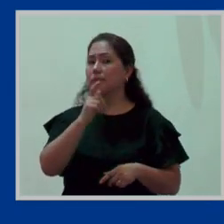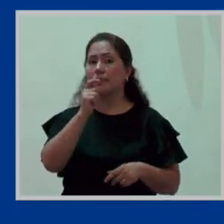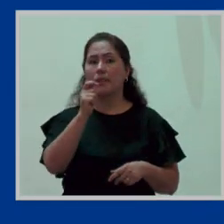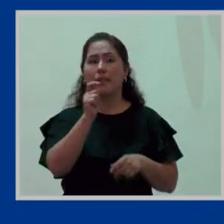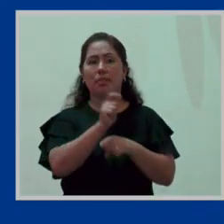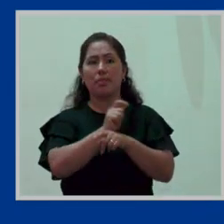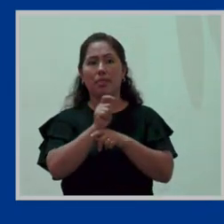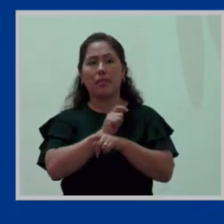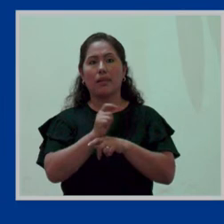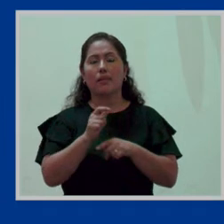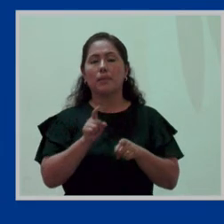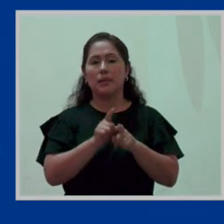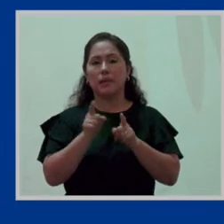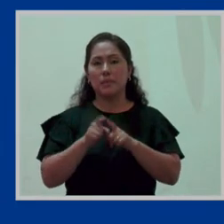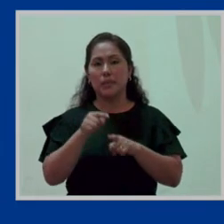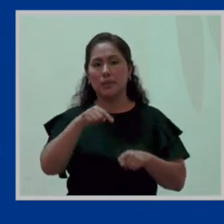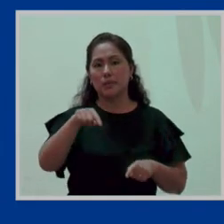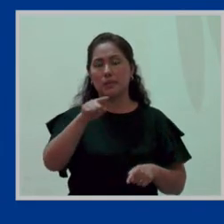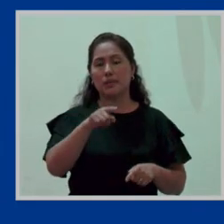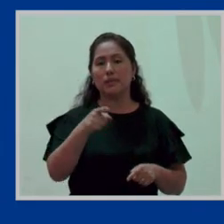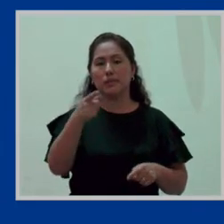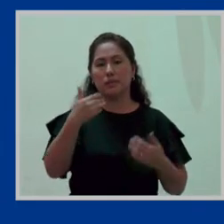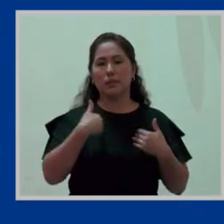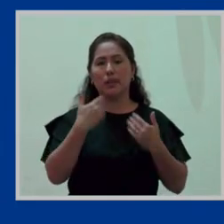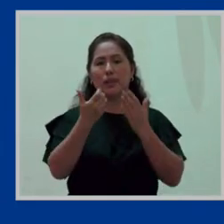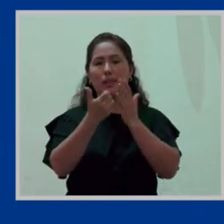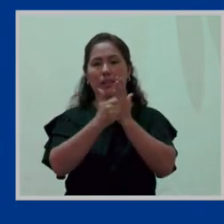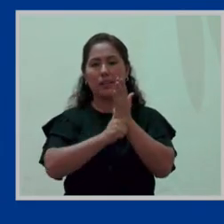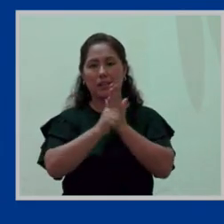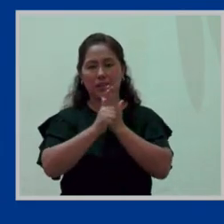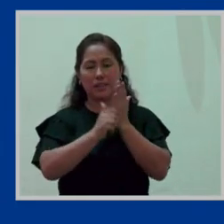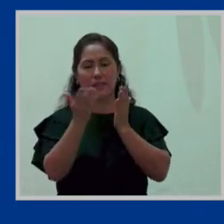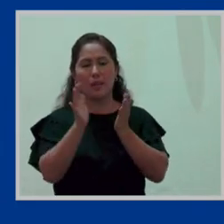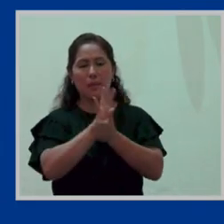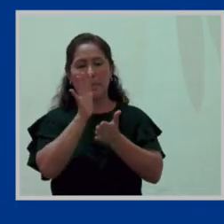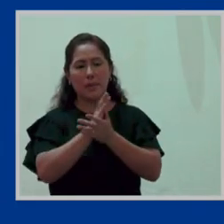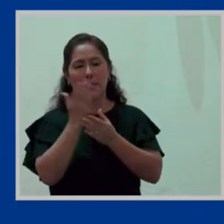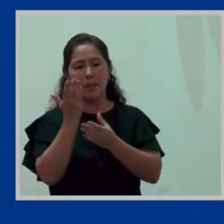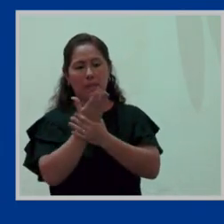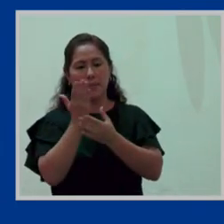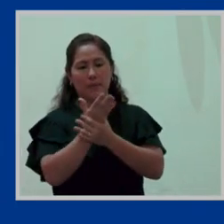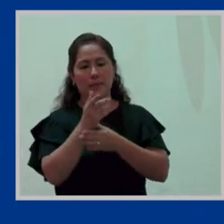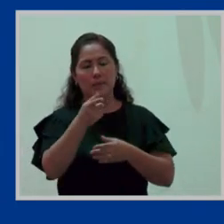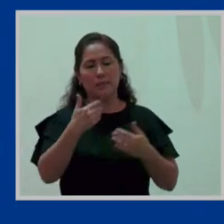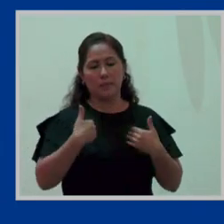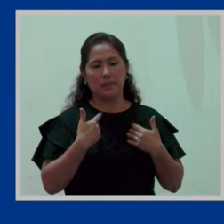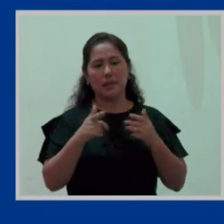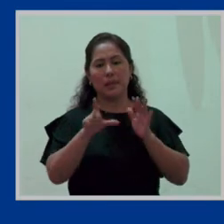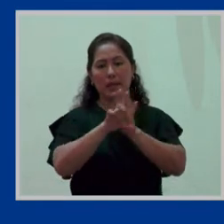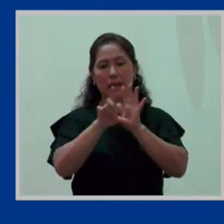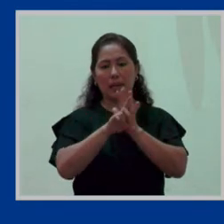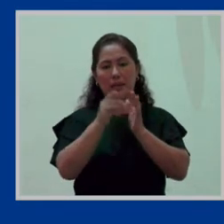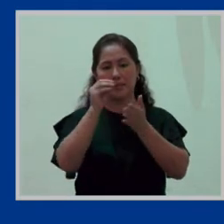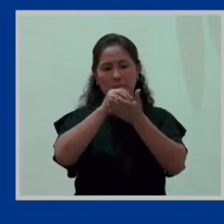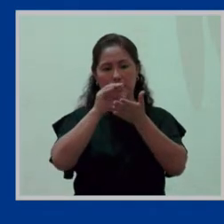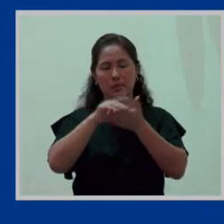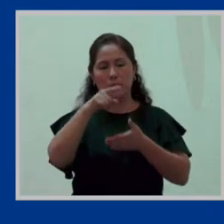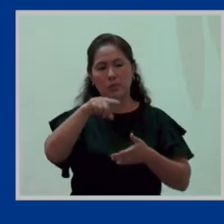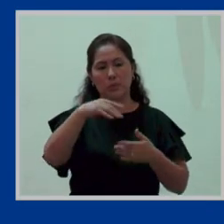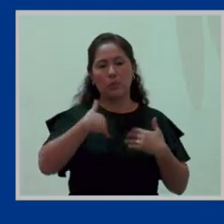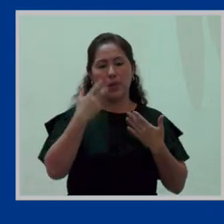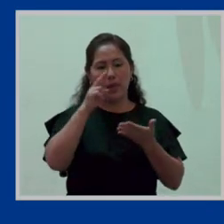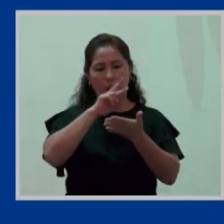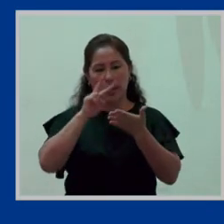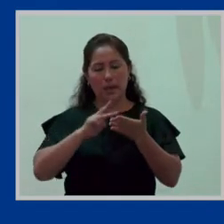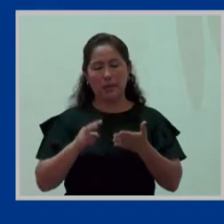ustedes tienen esta presentación en su carpeta, ahí pueden ver la base legal que está aquí, en esta parte, ¿bien? Para quien luego desee